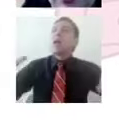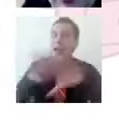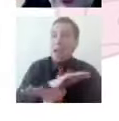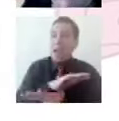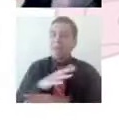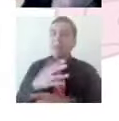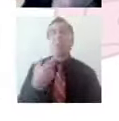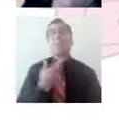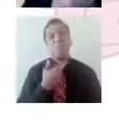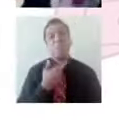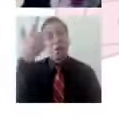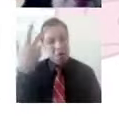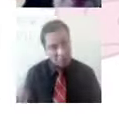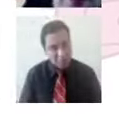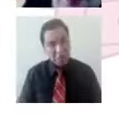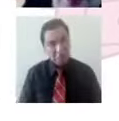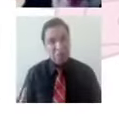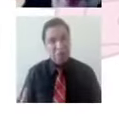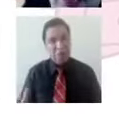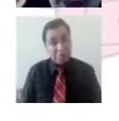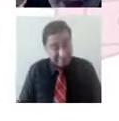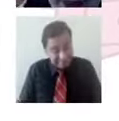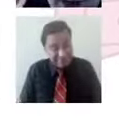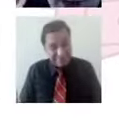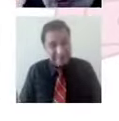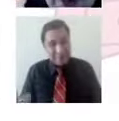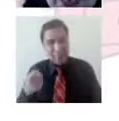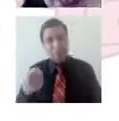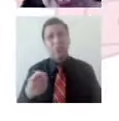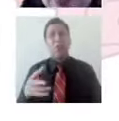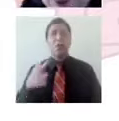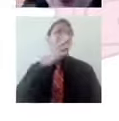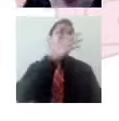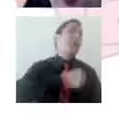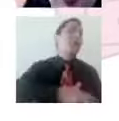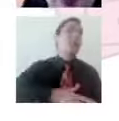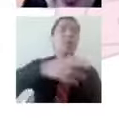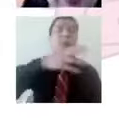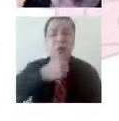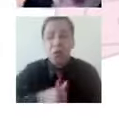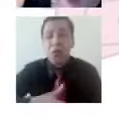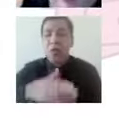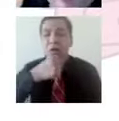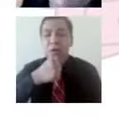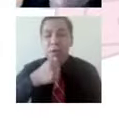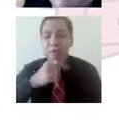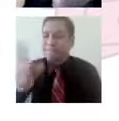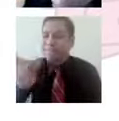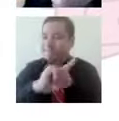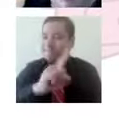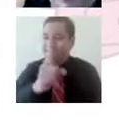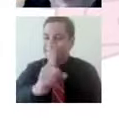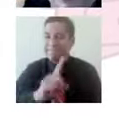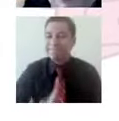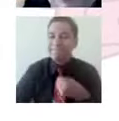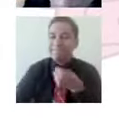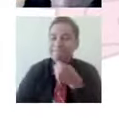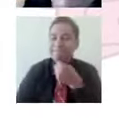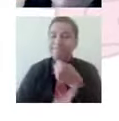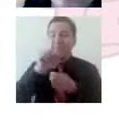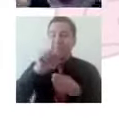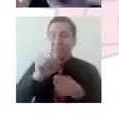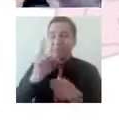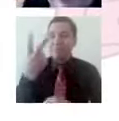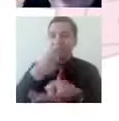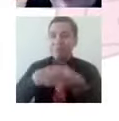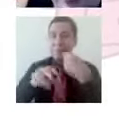¿Sí? No somos de manera como cambiar el chip, no somos robots por ahí, escuchaba. Y eso es muy cierto. Y a